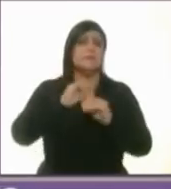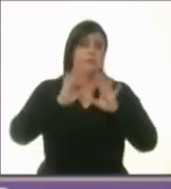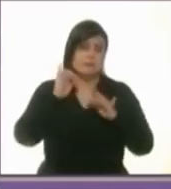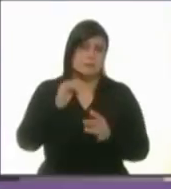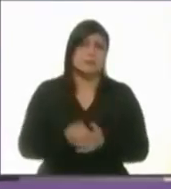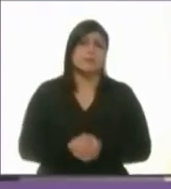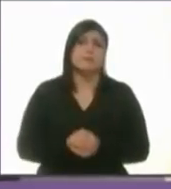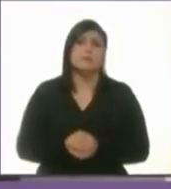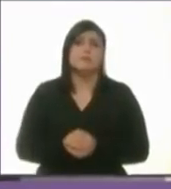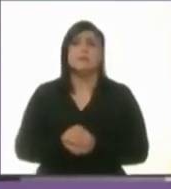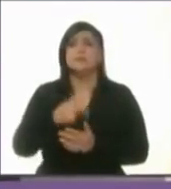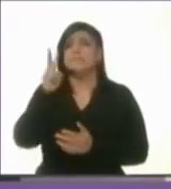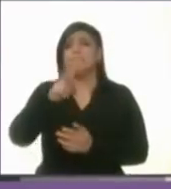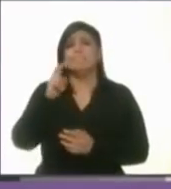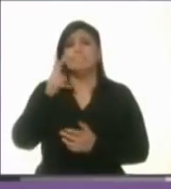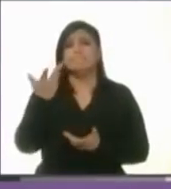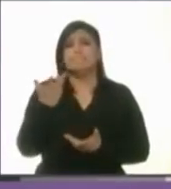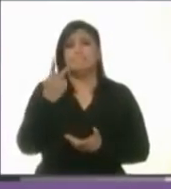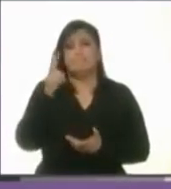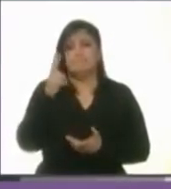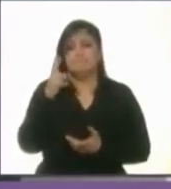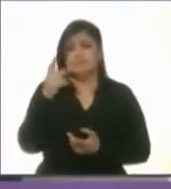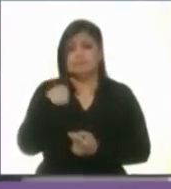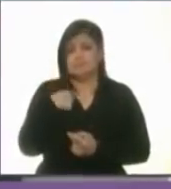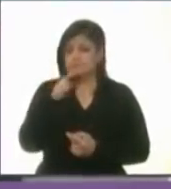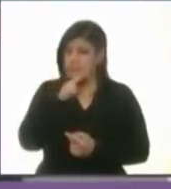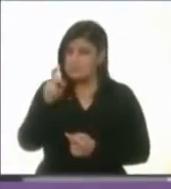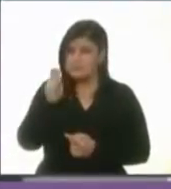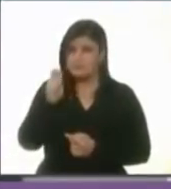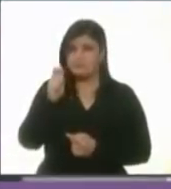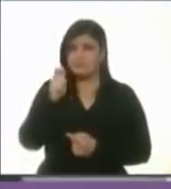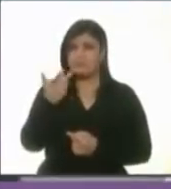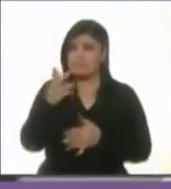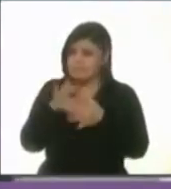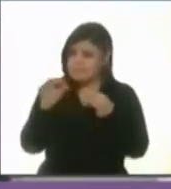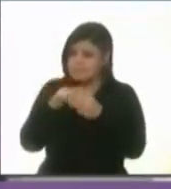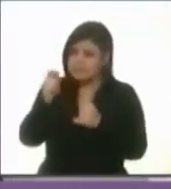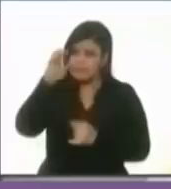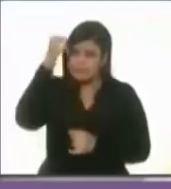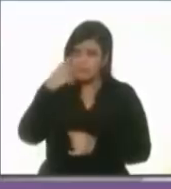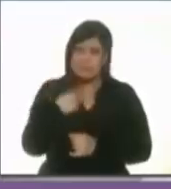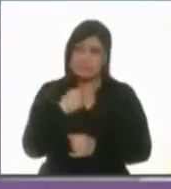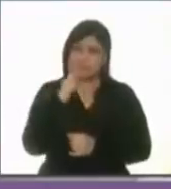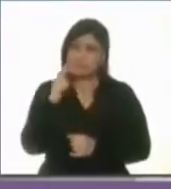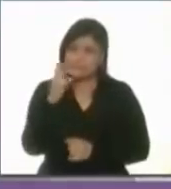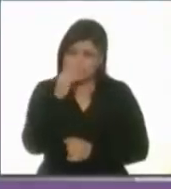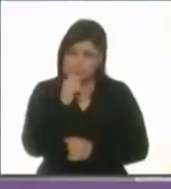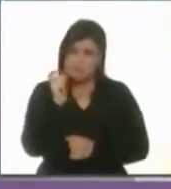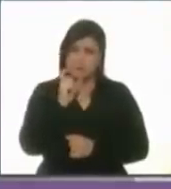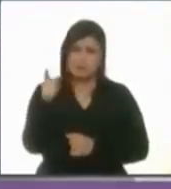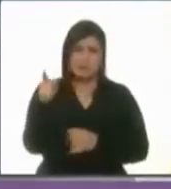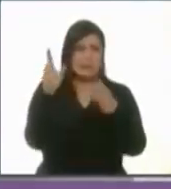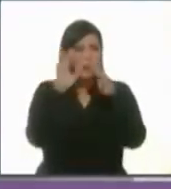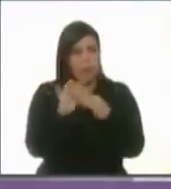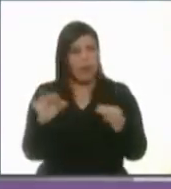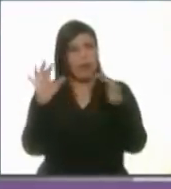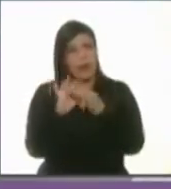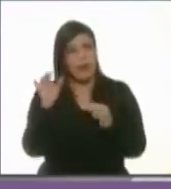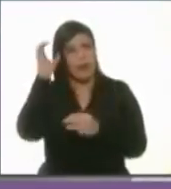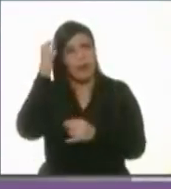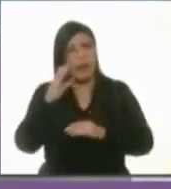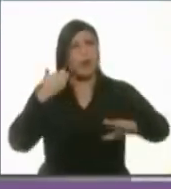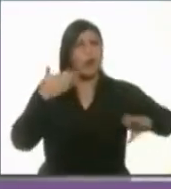Es inevitable escuchar a Claudia y no contestar. Cuando la escuchamos hablar contra la